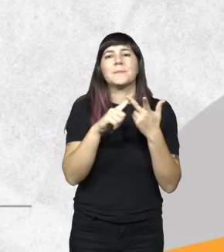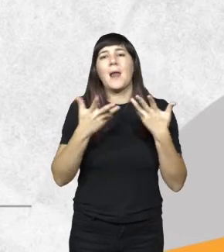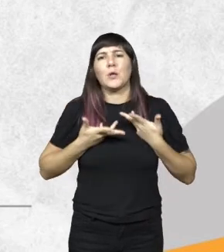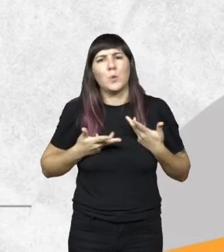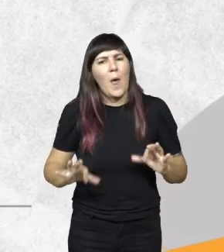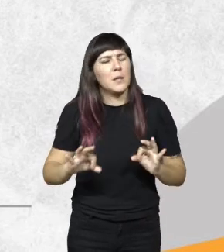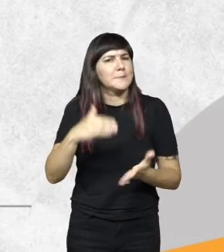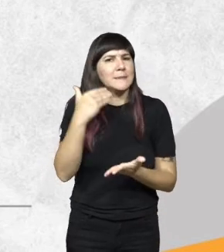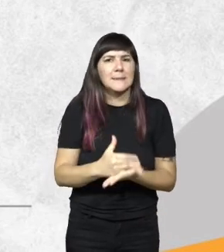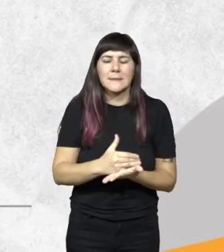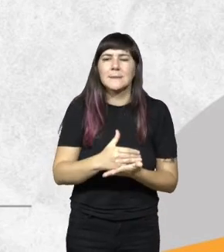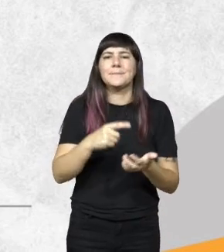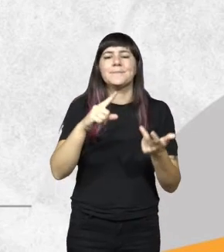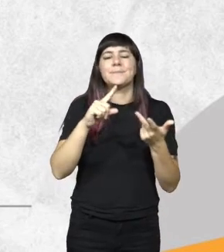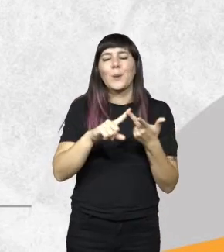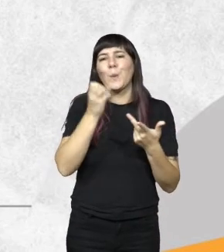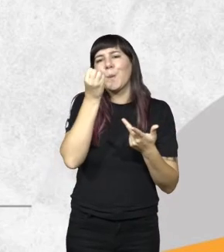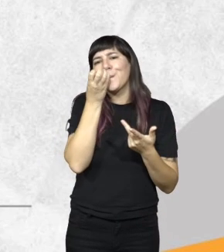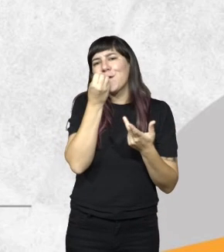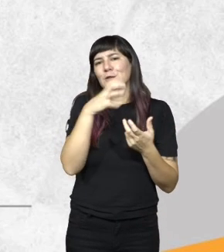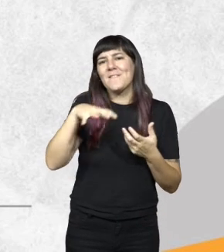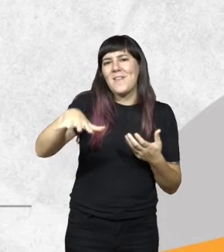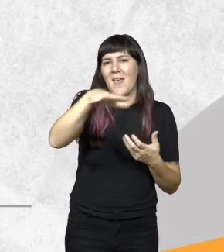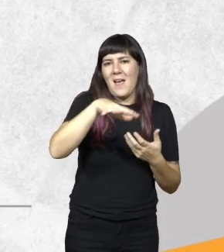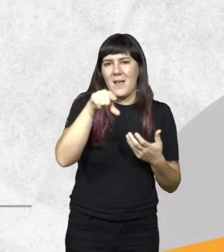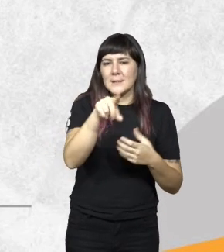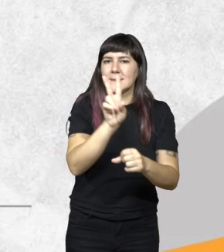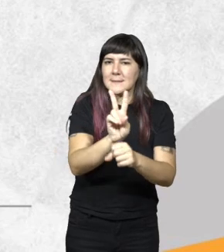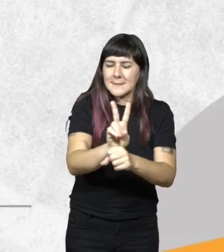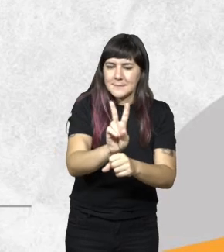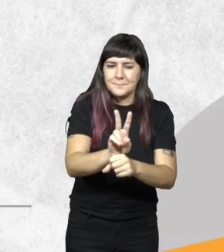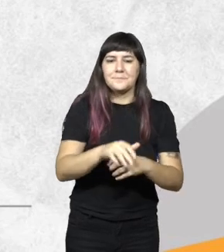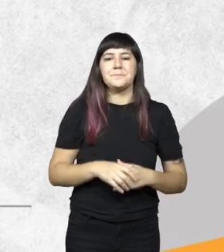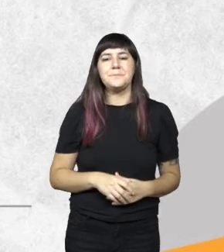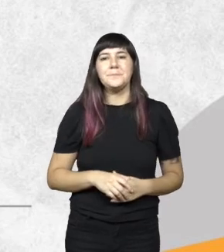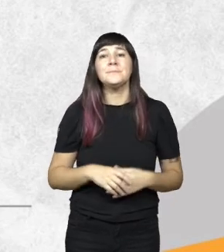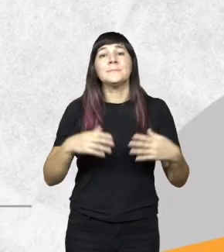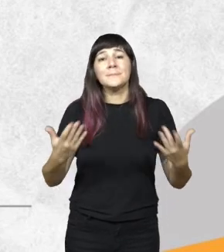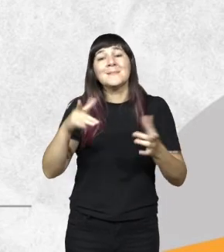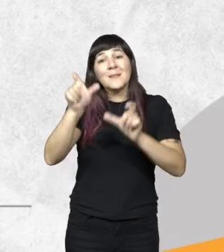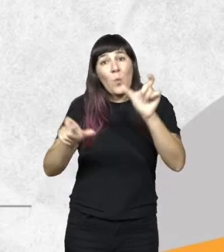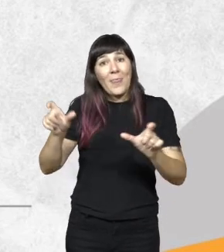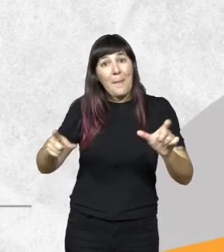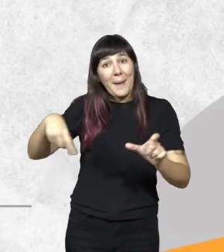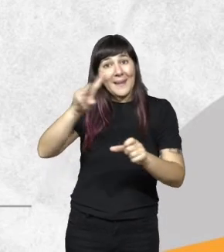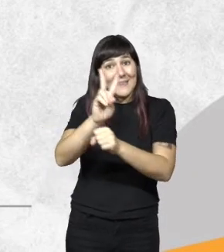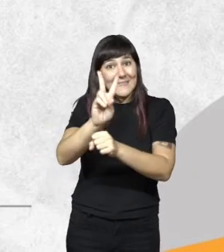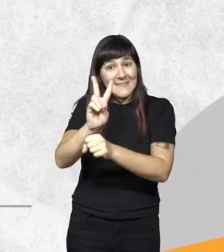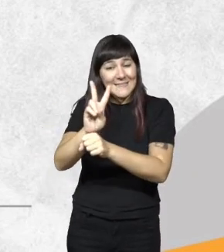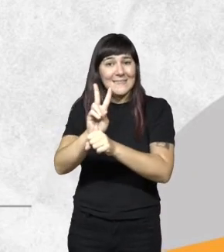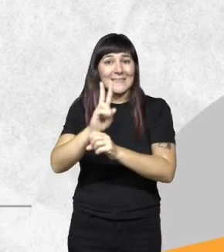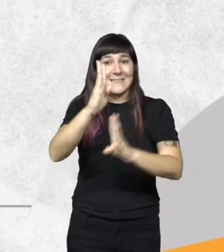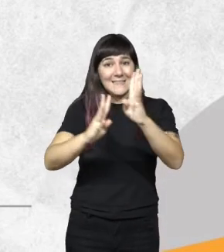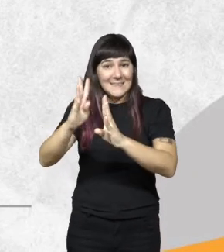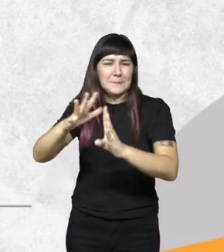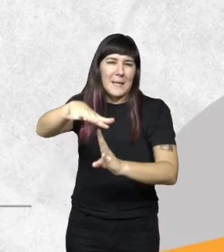estricta y reserva de biósfera el cuerpo de guardaparques de la provincia de Misiones está